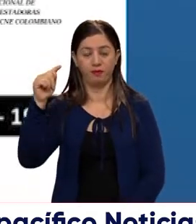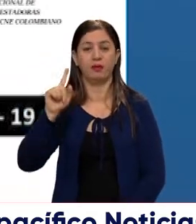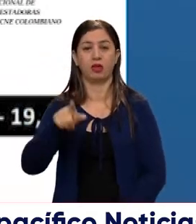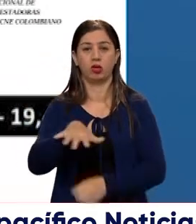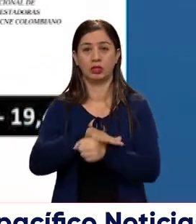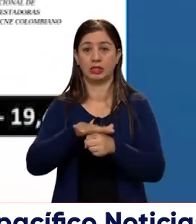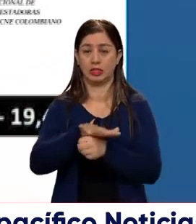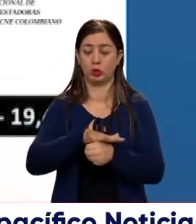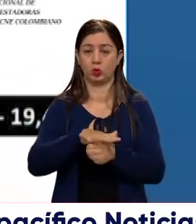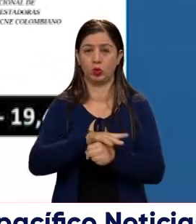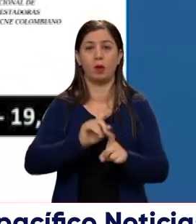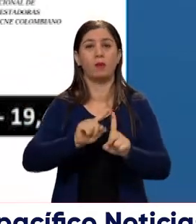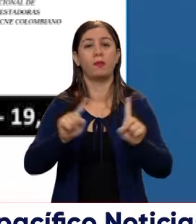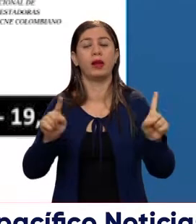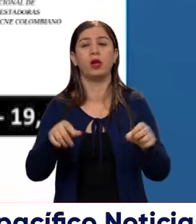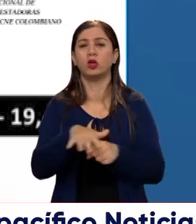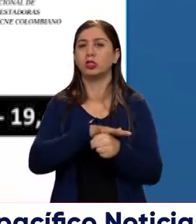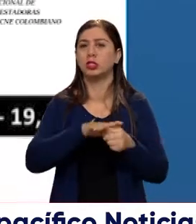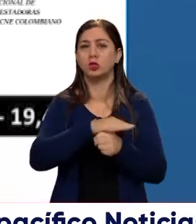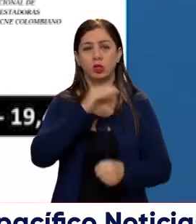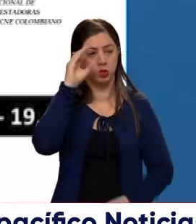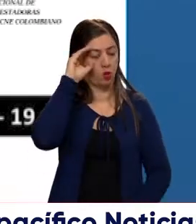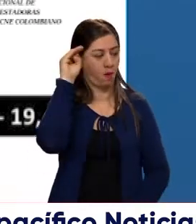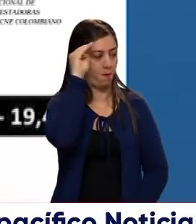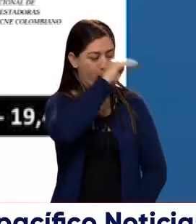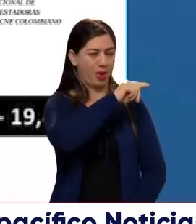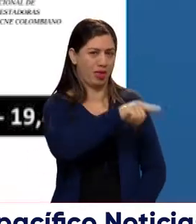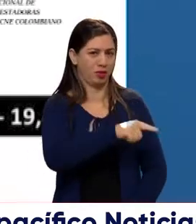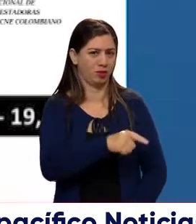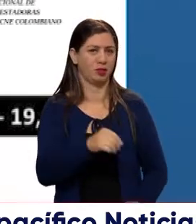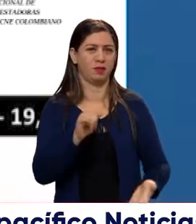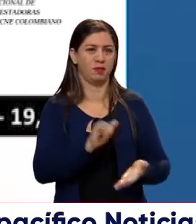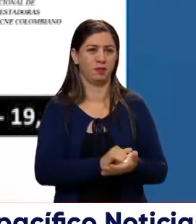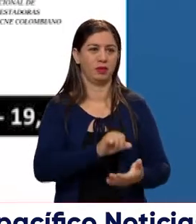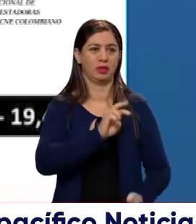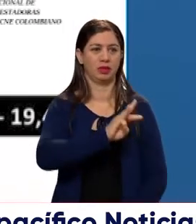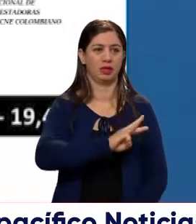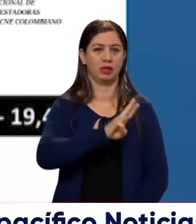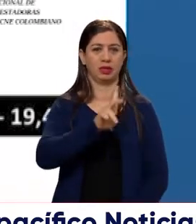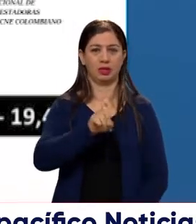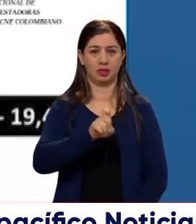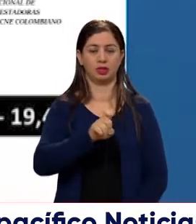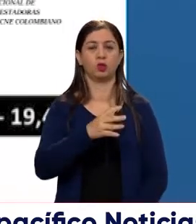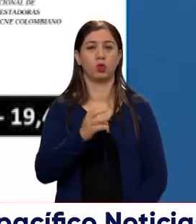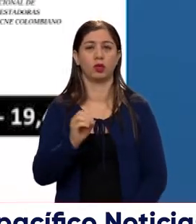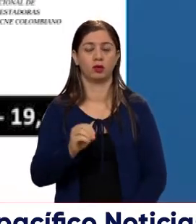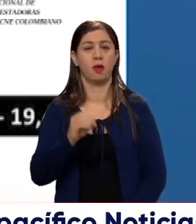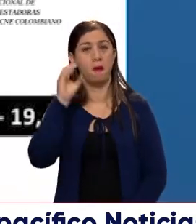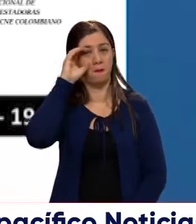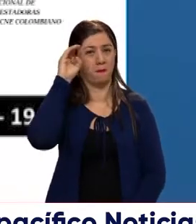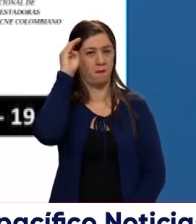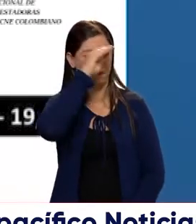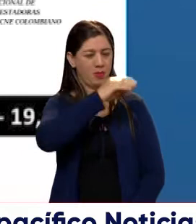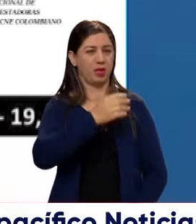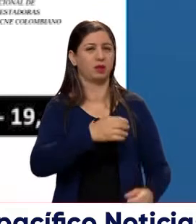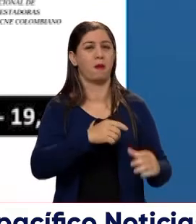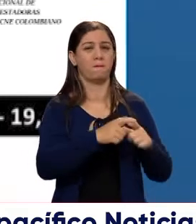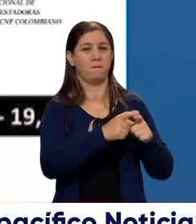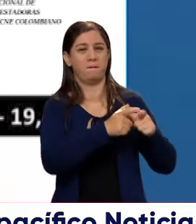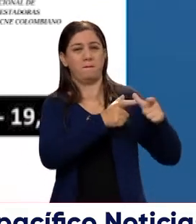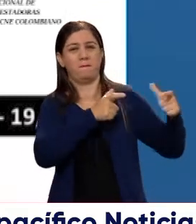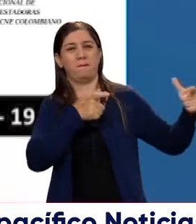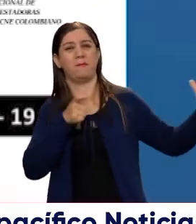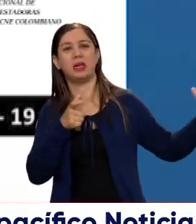de Petro, si repites la cifra, 36-40, pues Petro lleva la mayoría, aunque